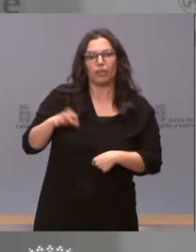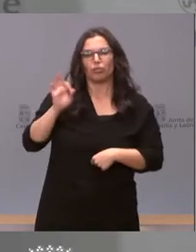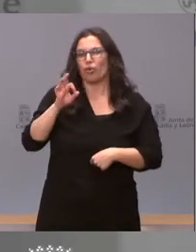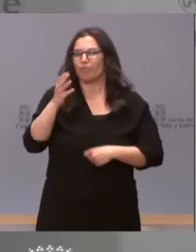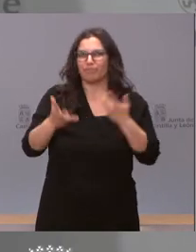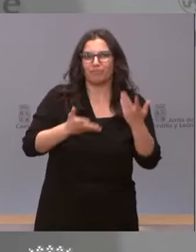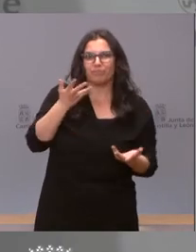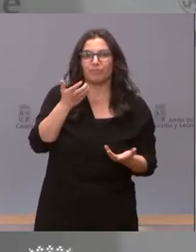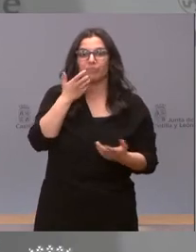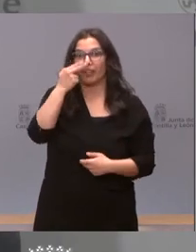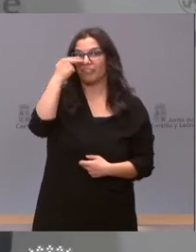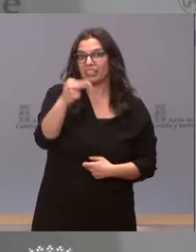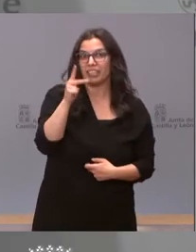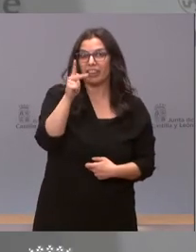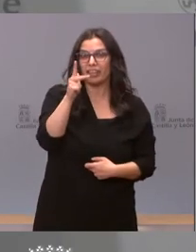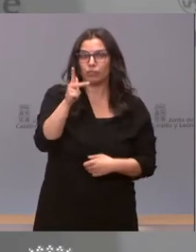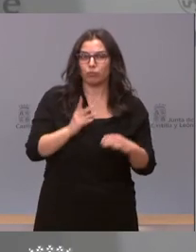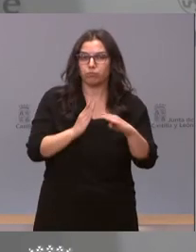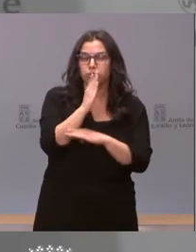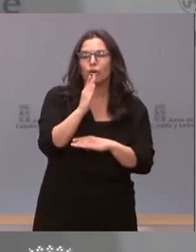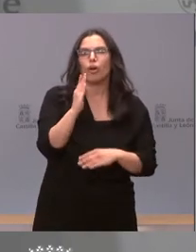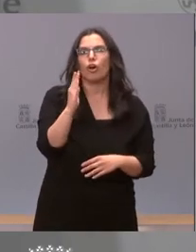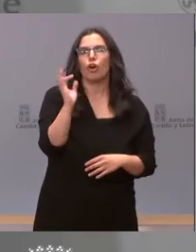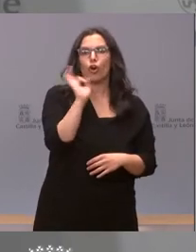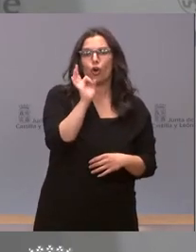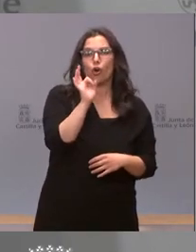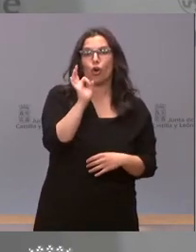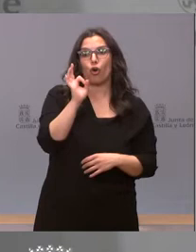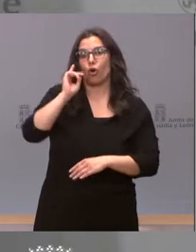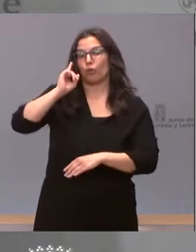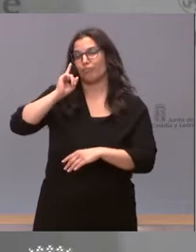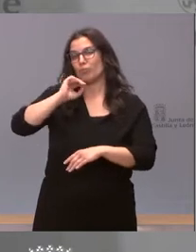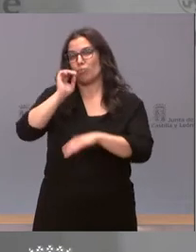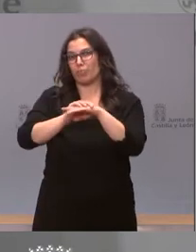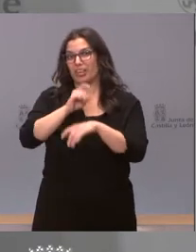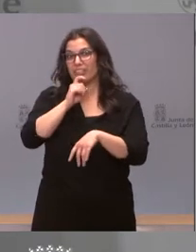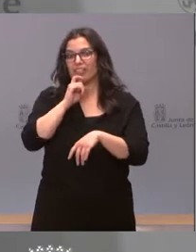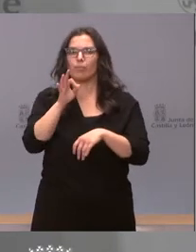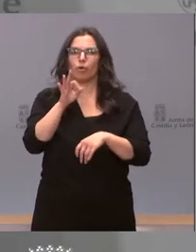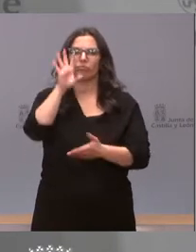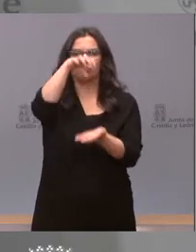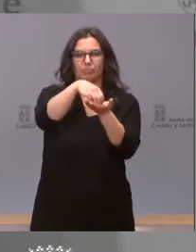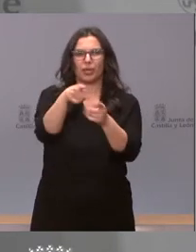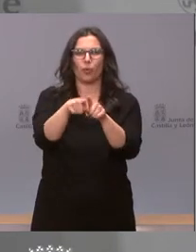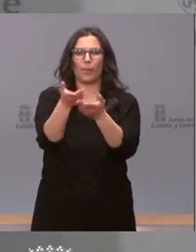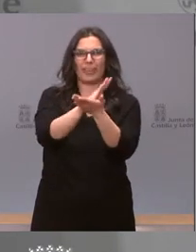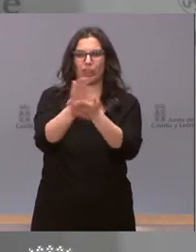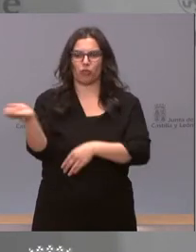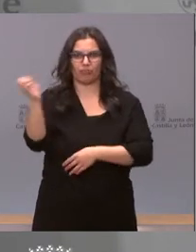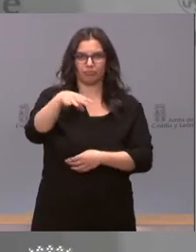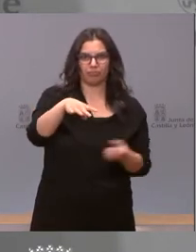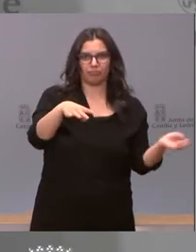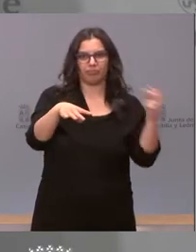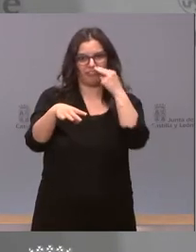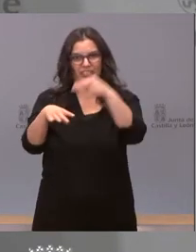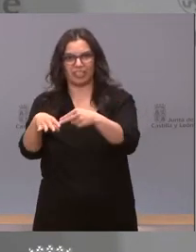cuando el derecho de visita se ve interrumpido o es de cumplimiento difícil y colectivo. Se trata, por tanto, de una